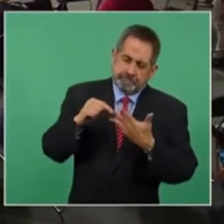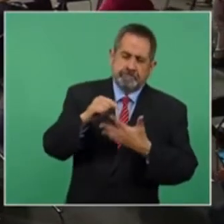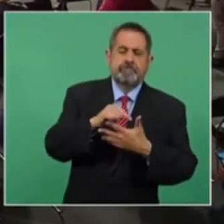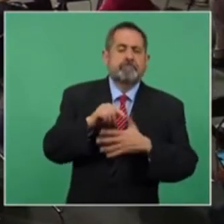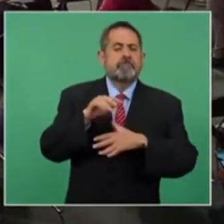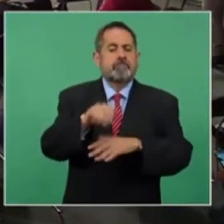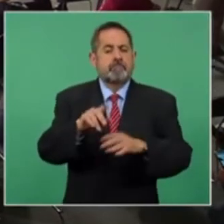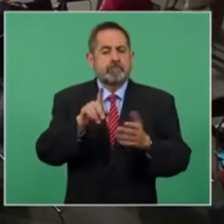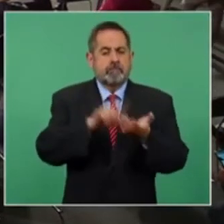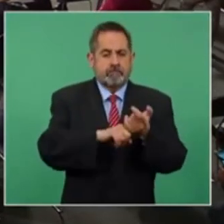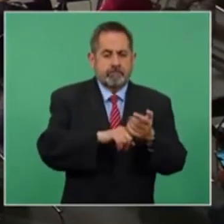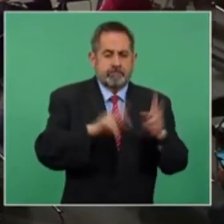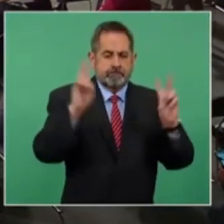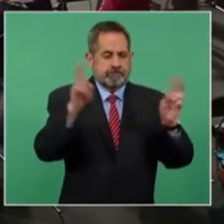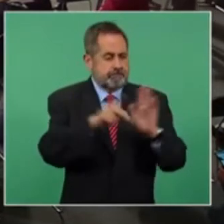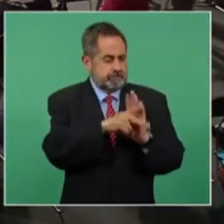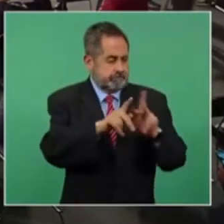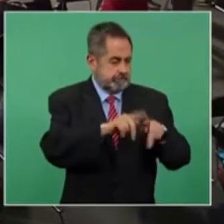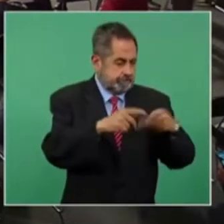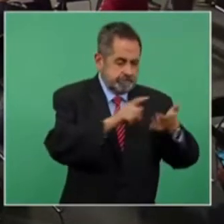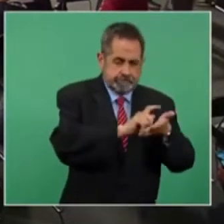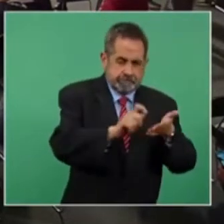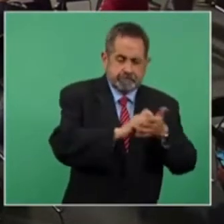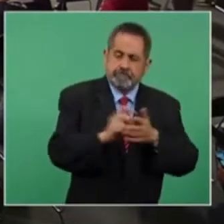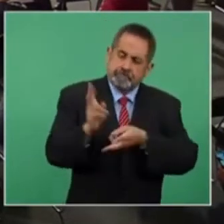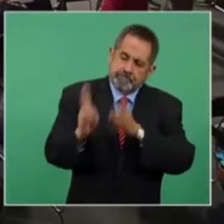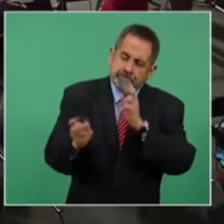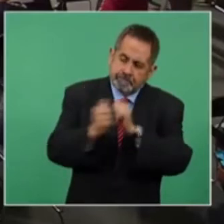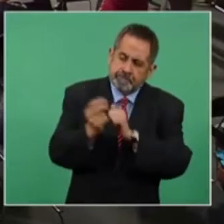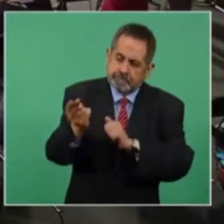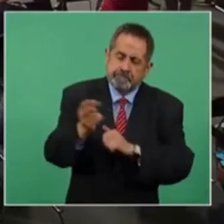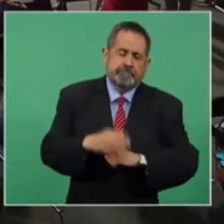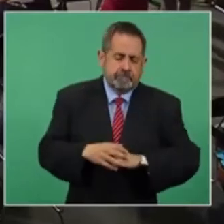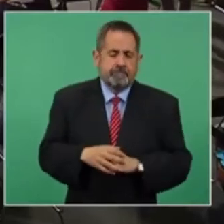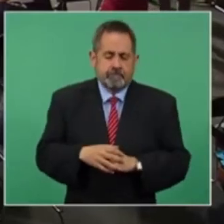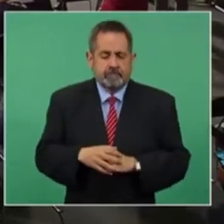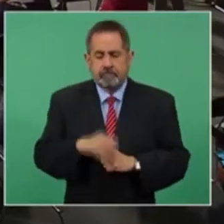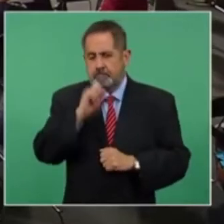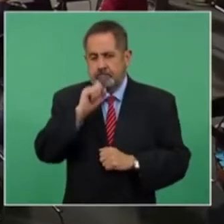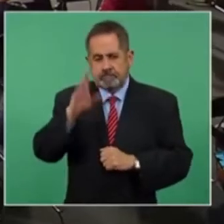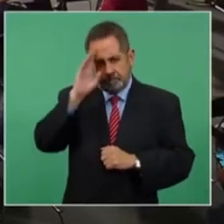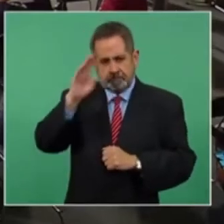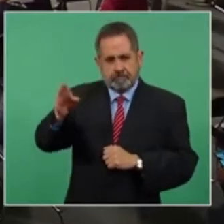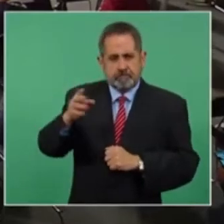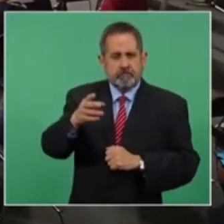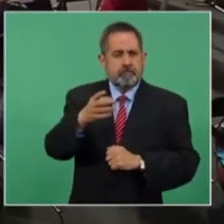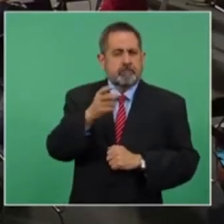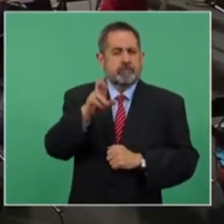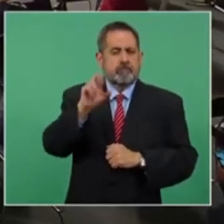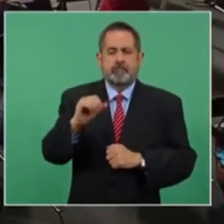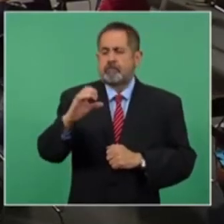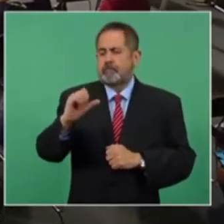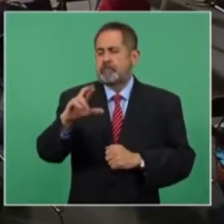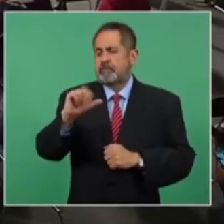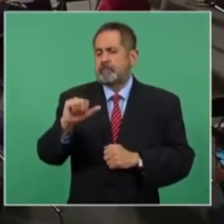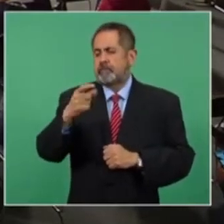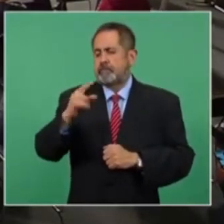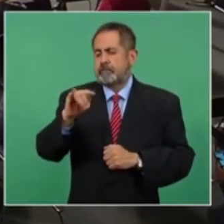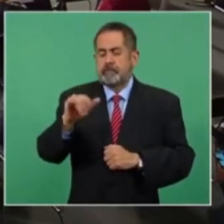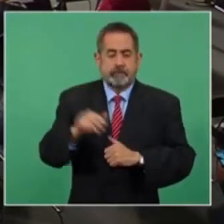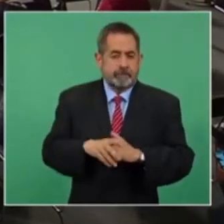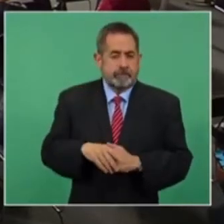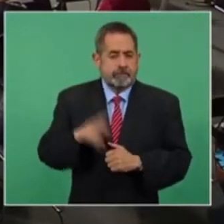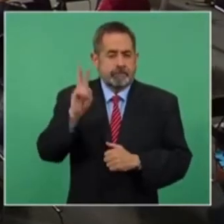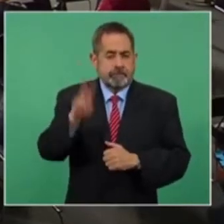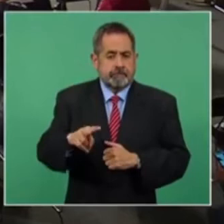de los periodistas. Hemos platicado con usted y desde aquí también un saludo a la doctora Carla Quintana. El riesgo que